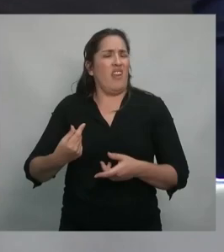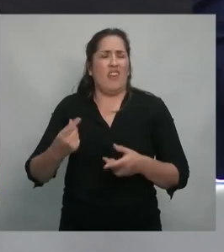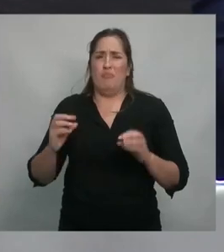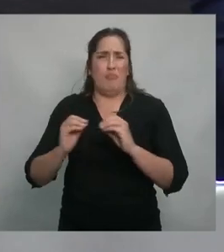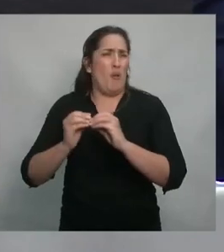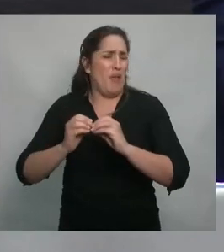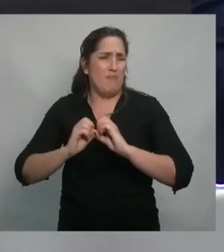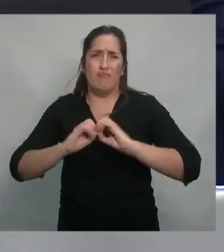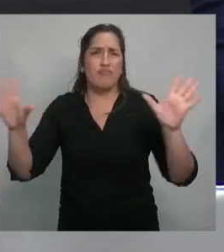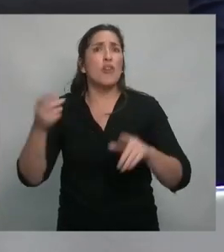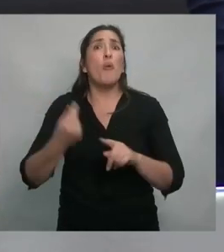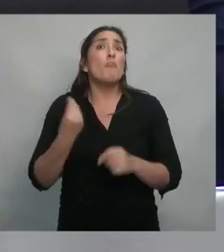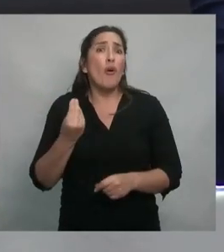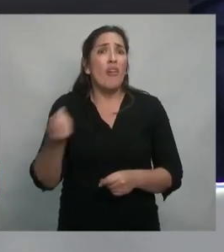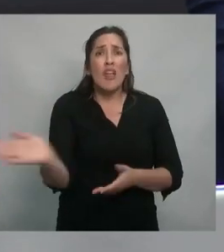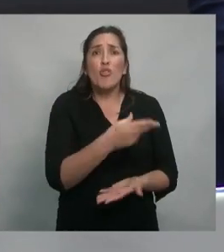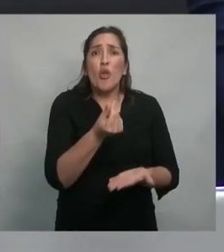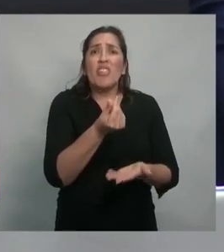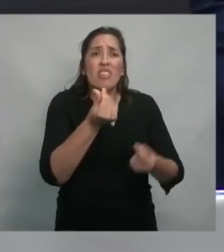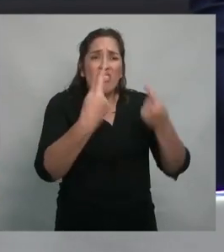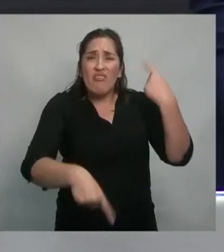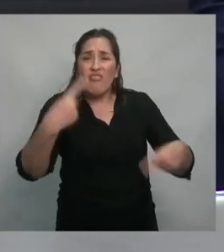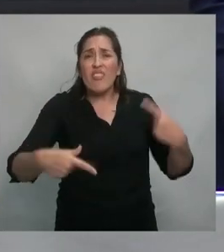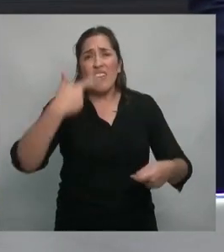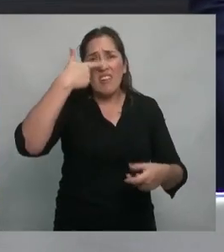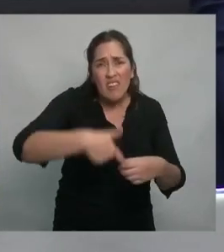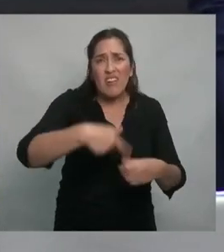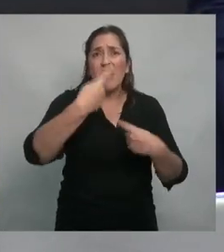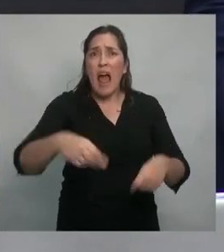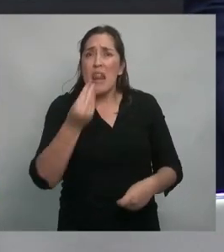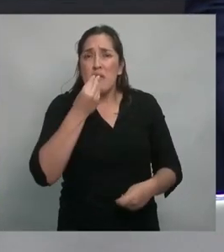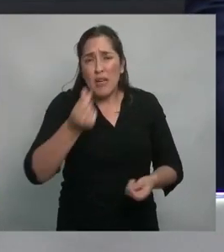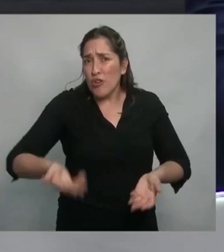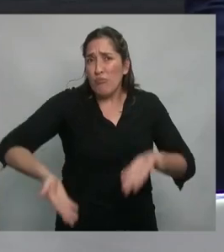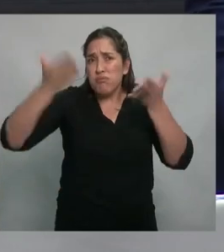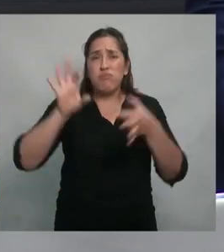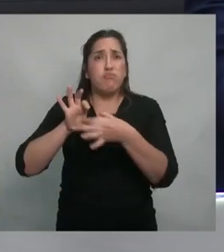tarifas, dolarizando combustible y dolarizando alimentos. Pero